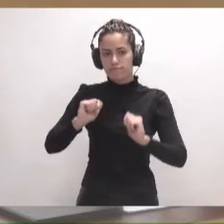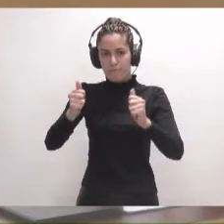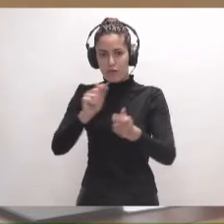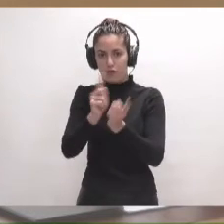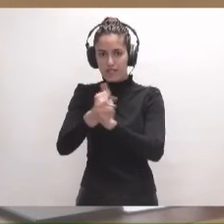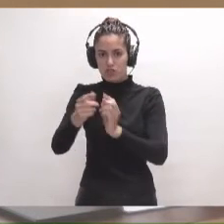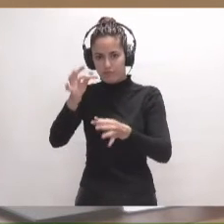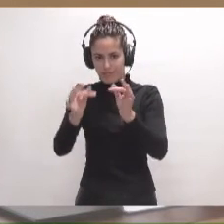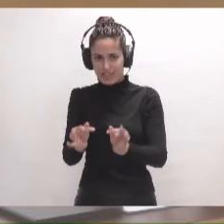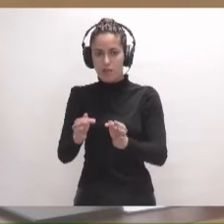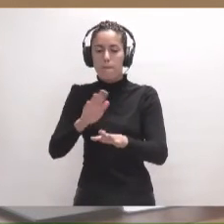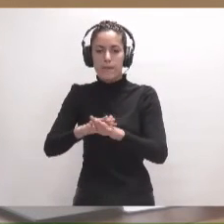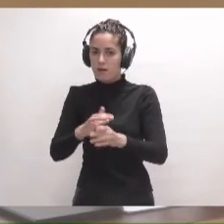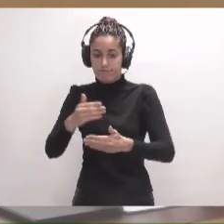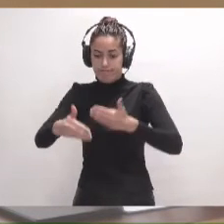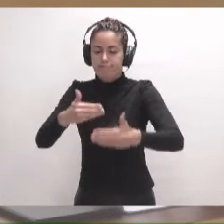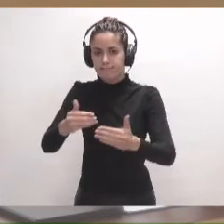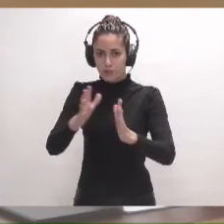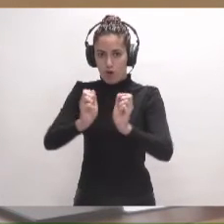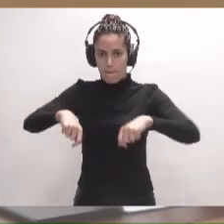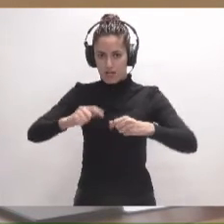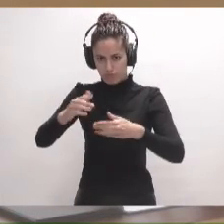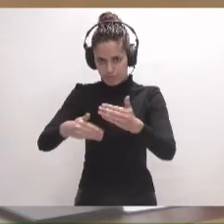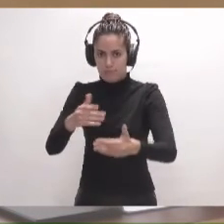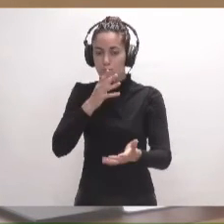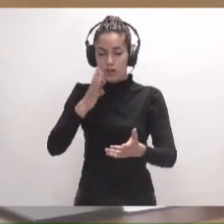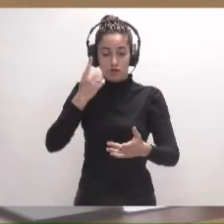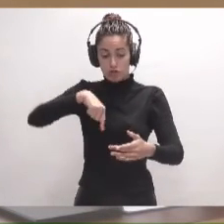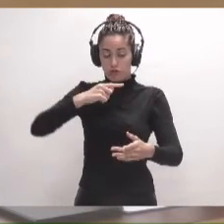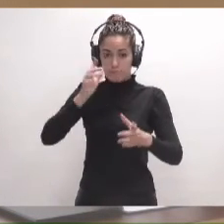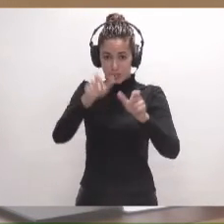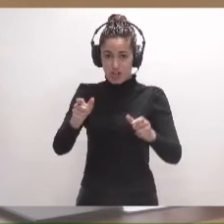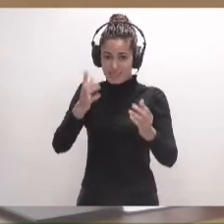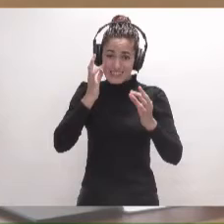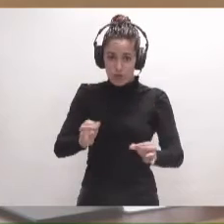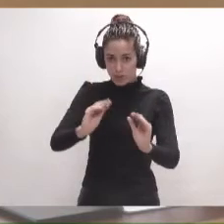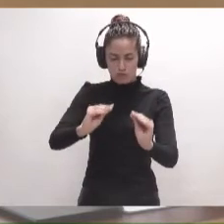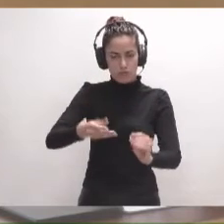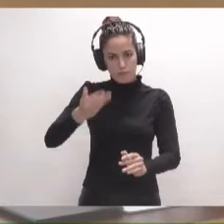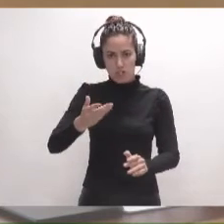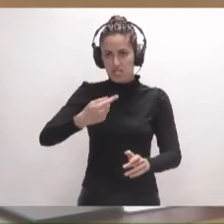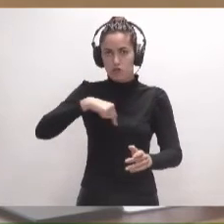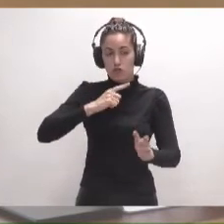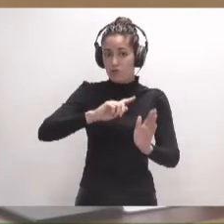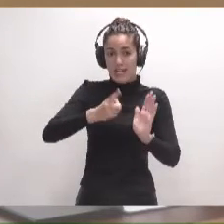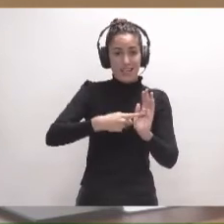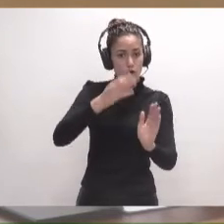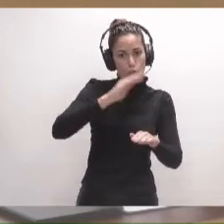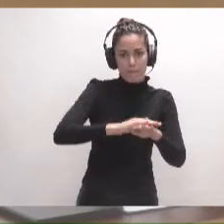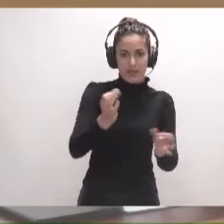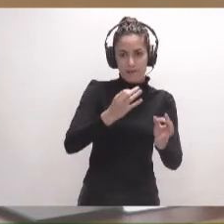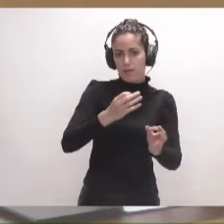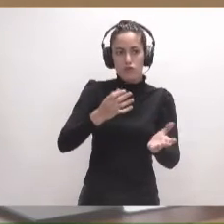modificación de crédito para poner en marcha este convenio, porque aquí la seguridad de las personas nos importa muchísimo. Ahora, lo que no podemos hacer es saltarnos la ley y